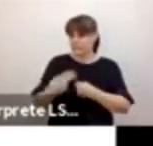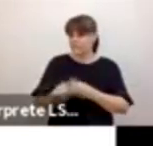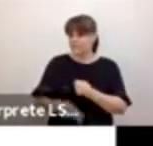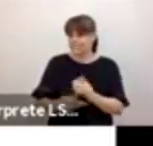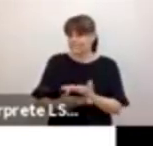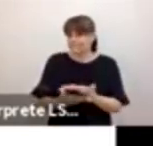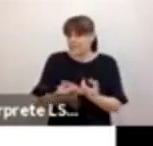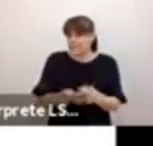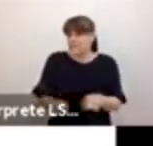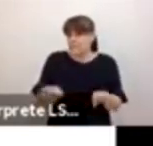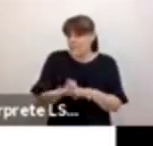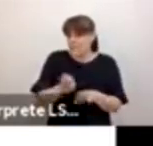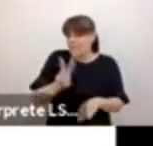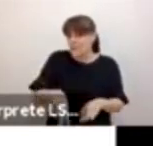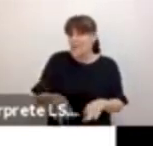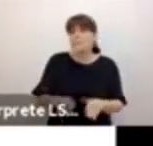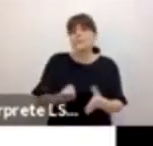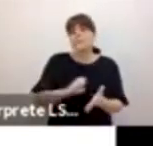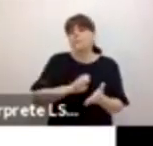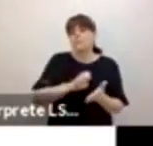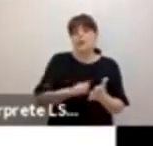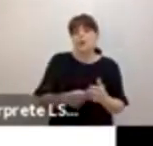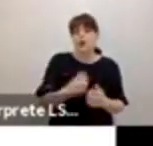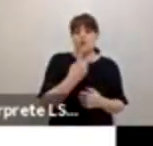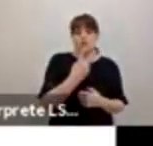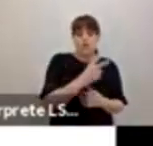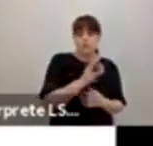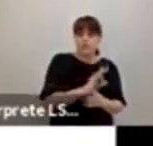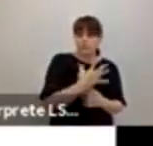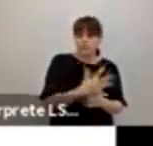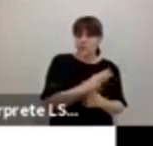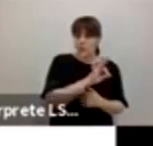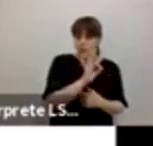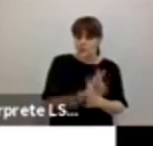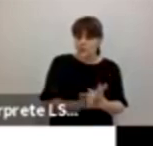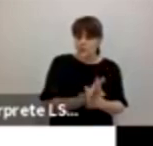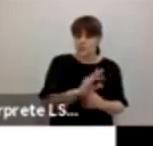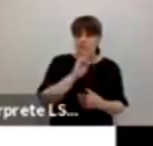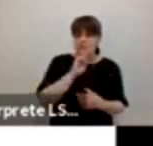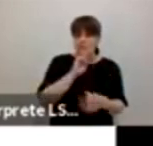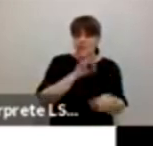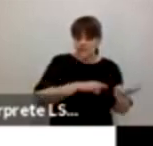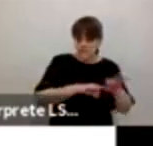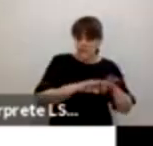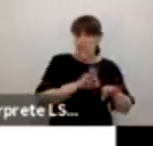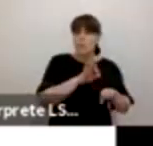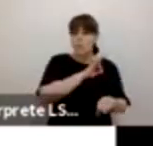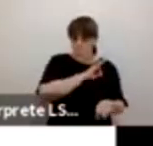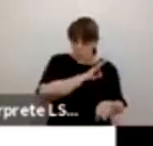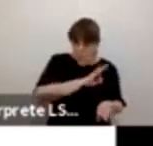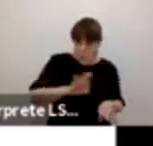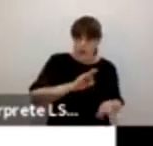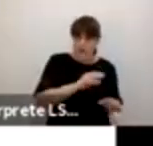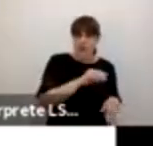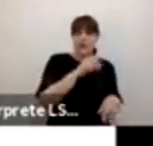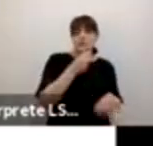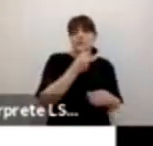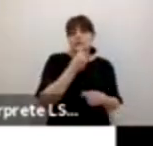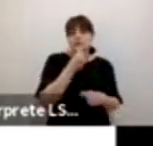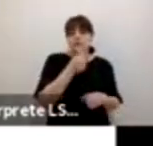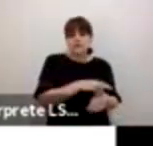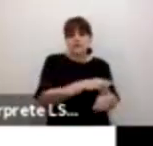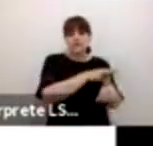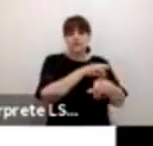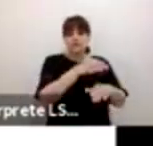Si solamente 2.5% de las madres trabajadoras tienen este acceso, bueno,